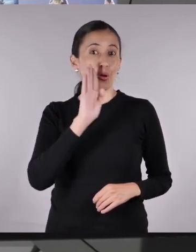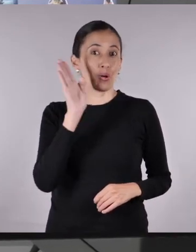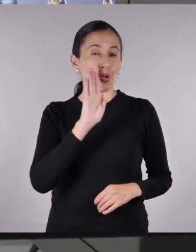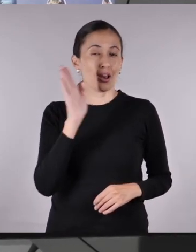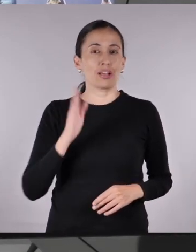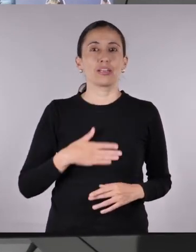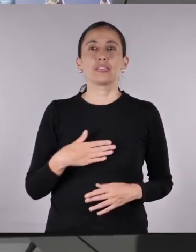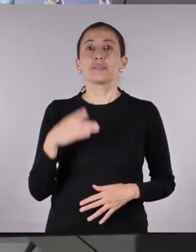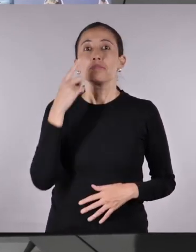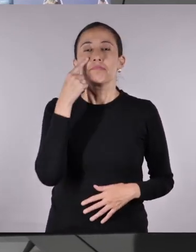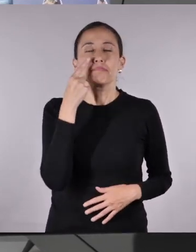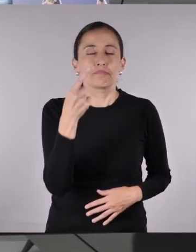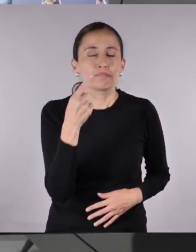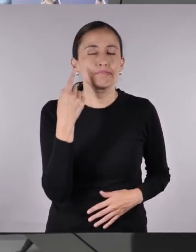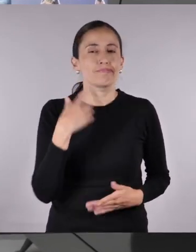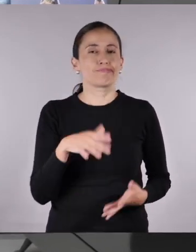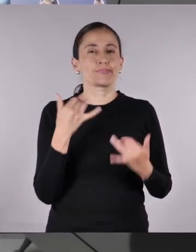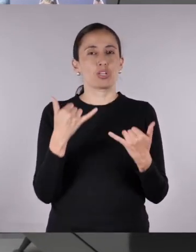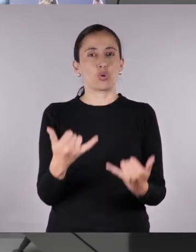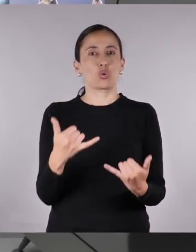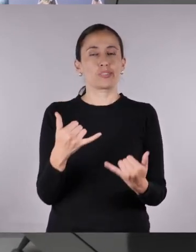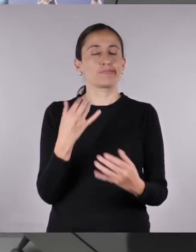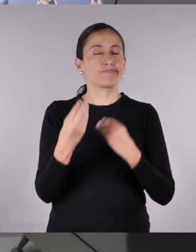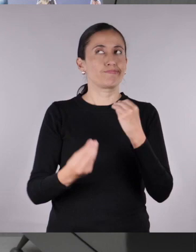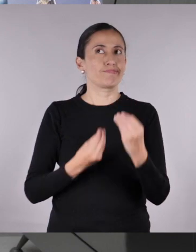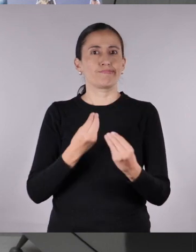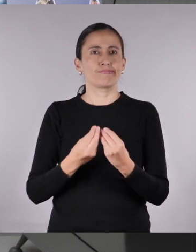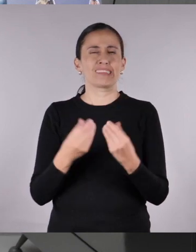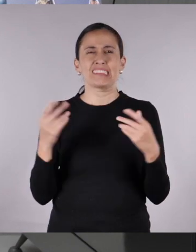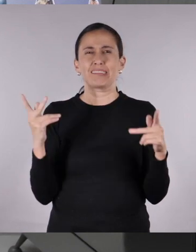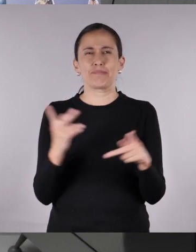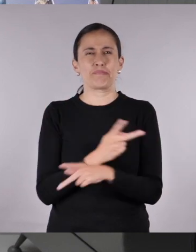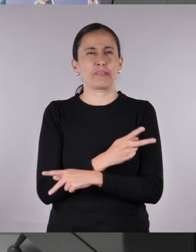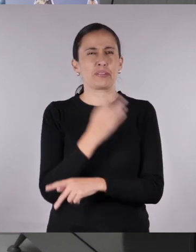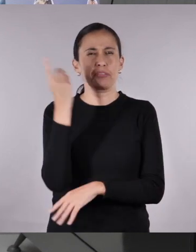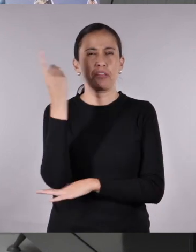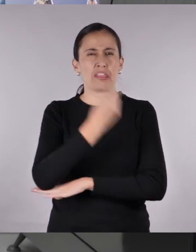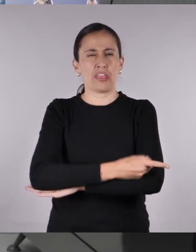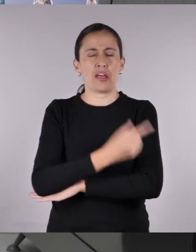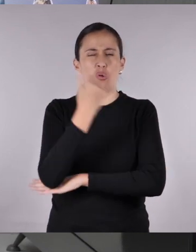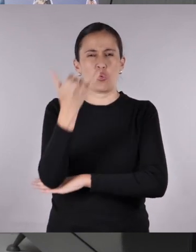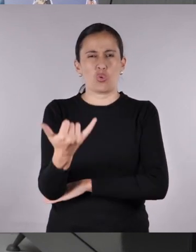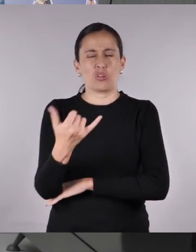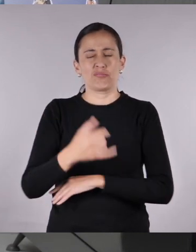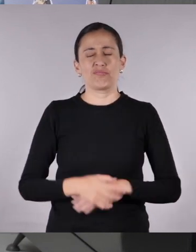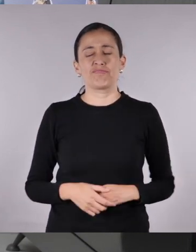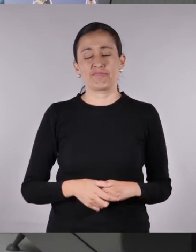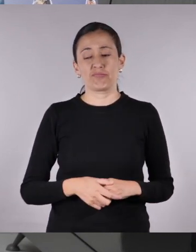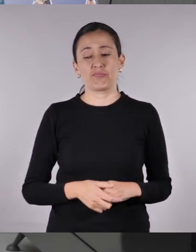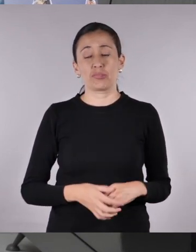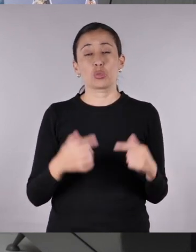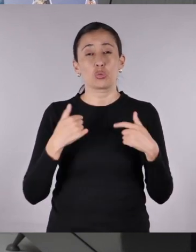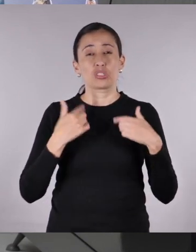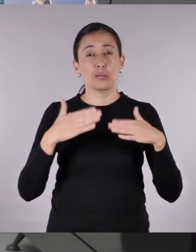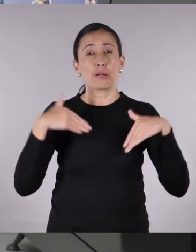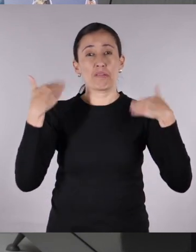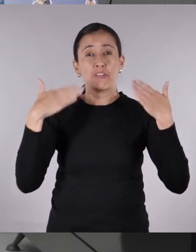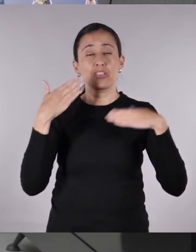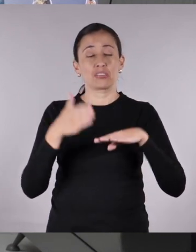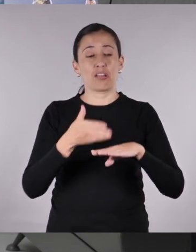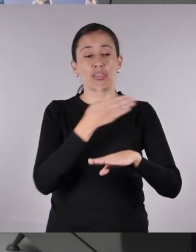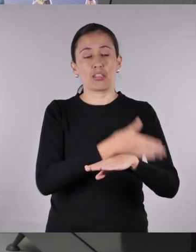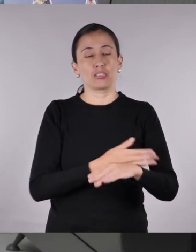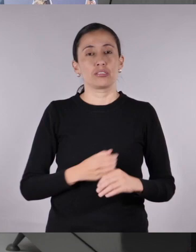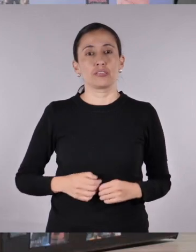Hola, ¿cómo están? Ni saben lo que me pasó hoy, es el peor día de mi vida y tan feliz que